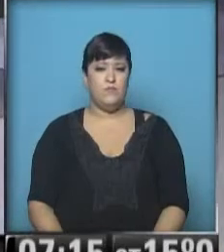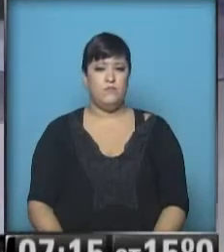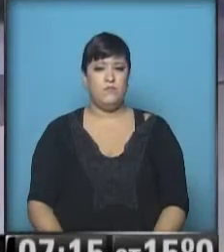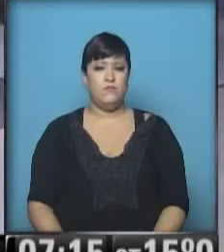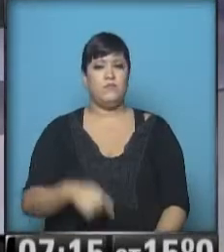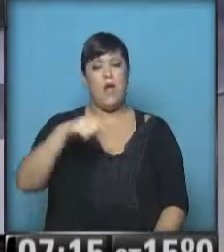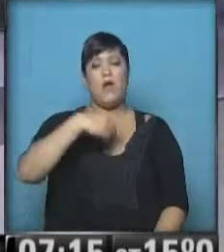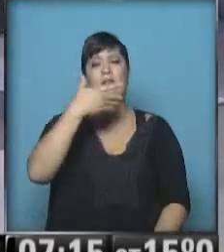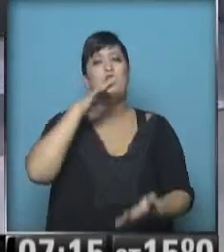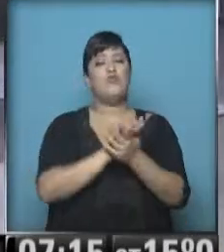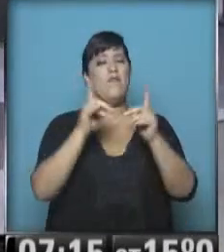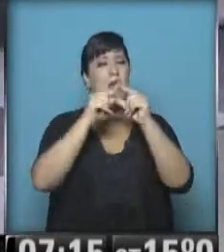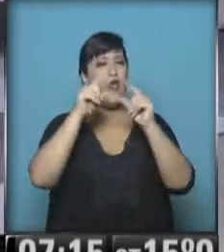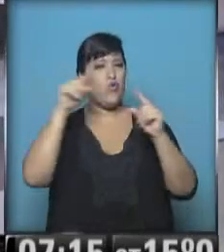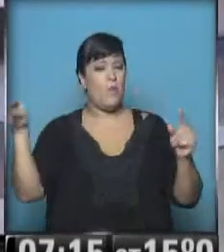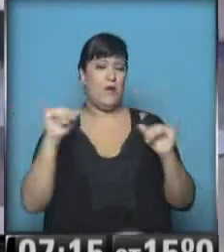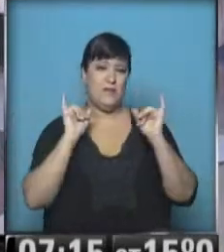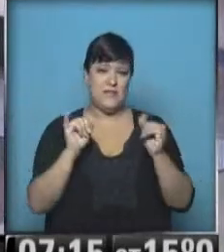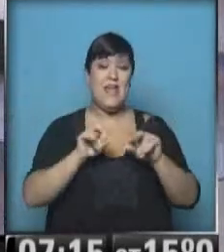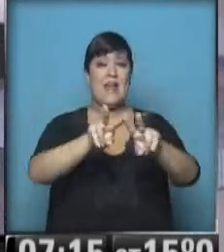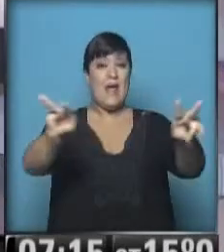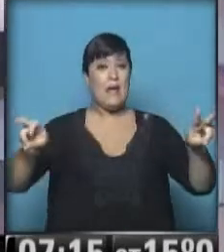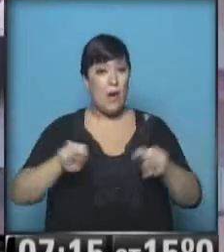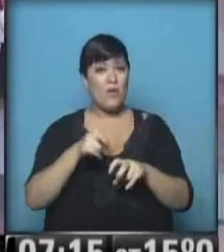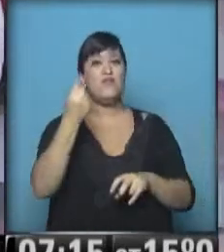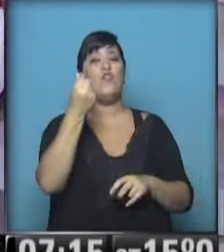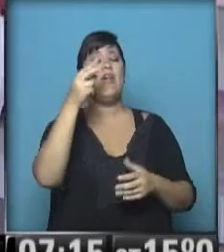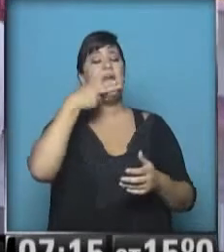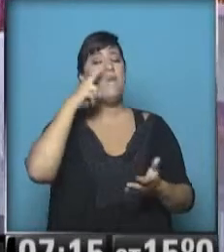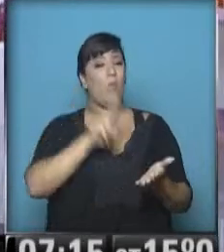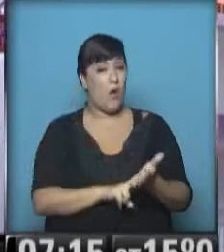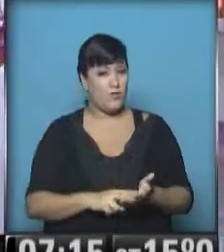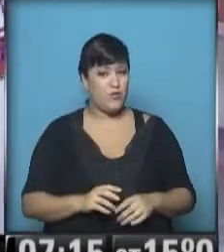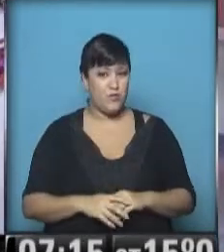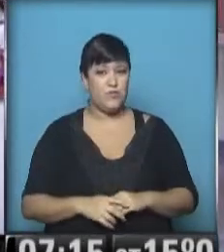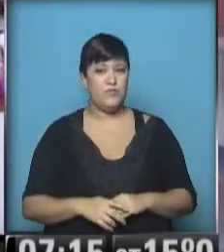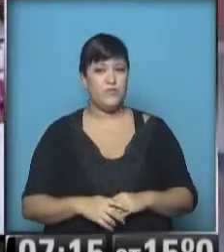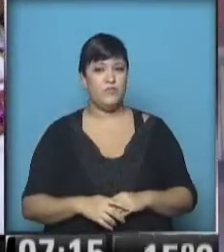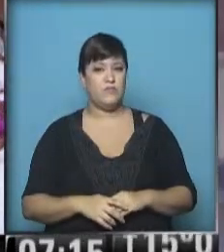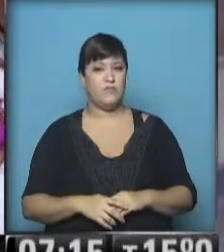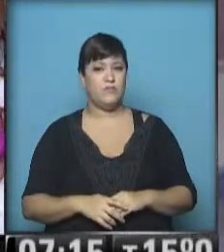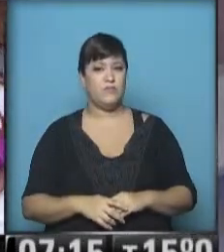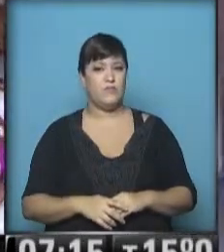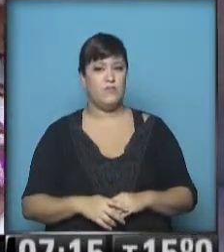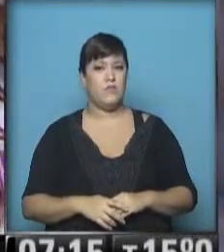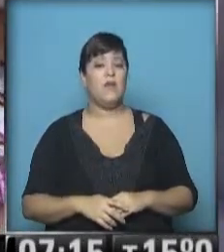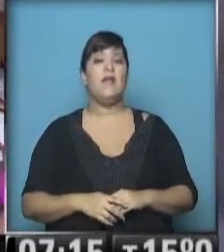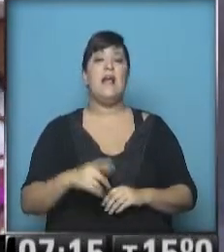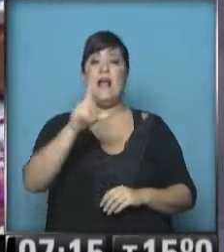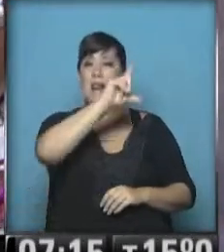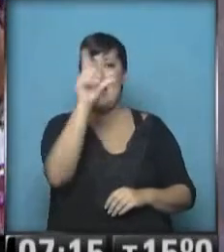Hablemos ahora de números, Alejandro, de recaudación tributaria y todo lo que tiene que ver con los números a nivel